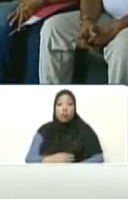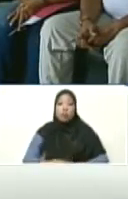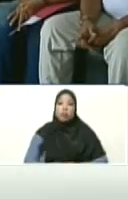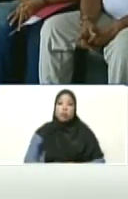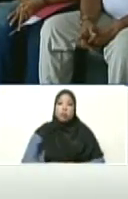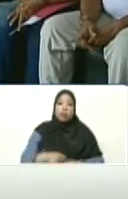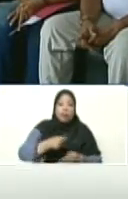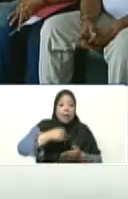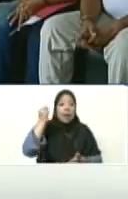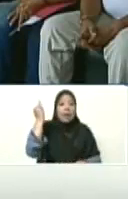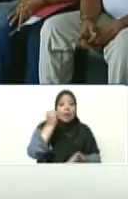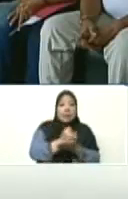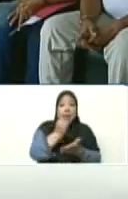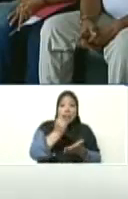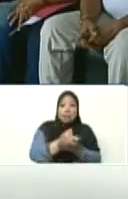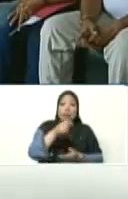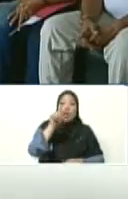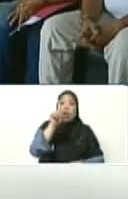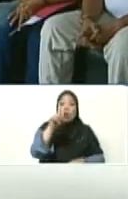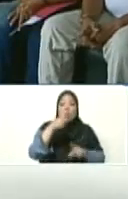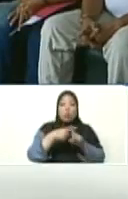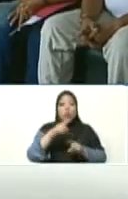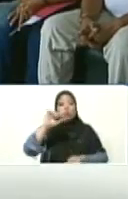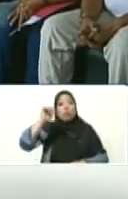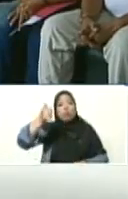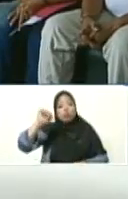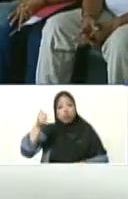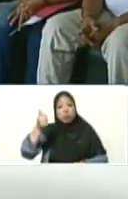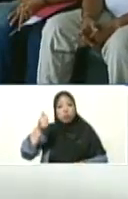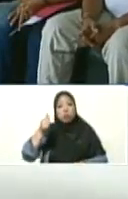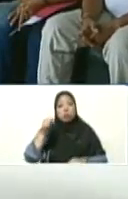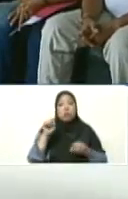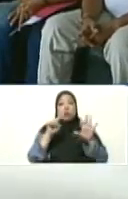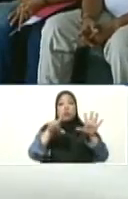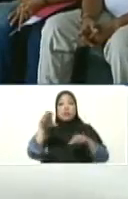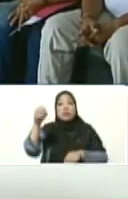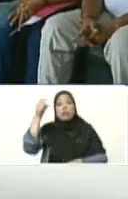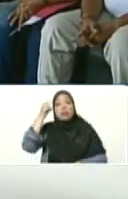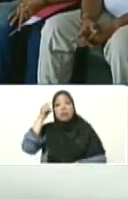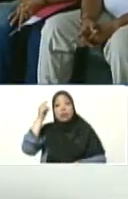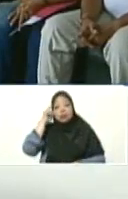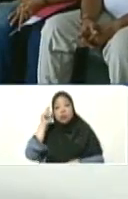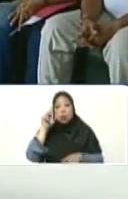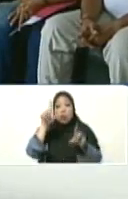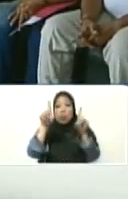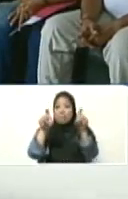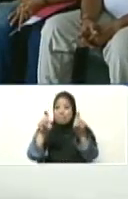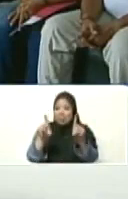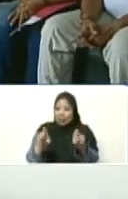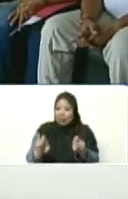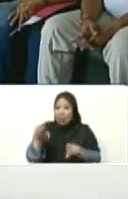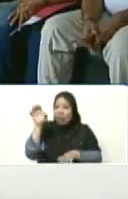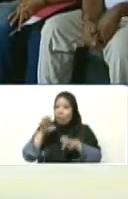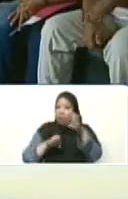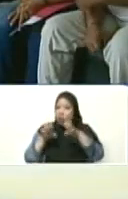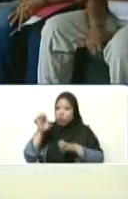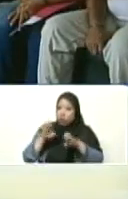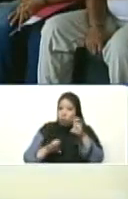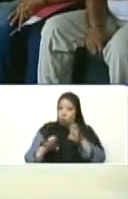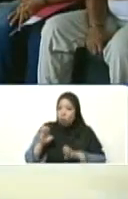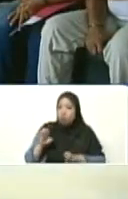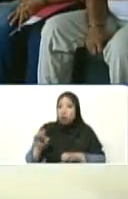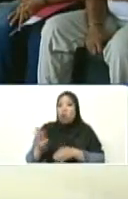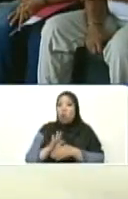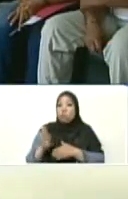inscribir el uno por diez, estamos en los sesenta días de prueba del uno por diez del buen gobierno, va